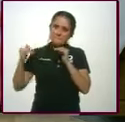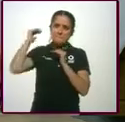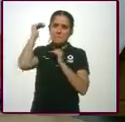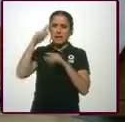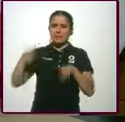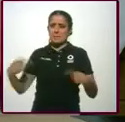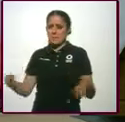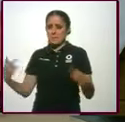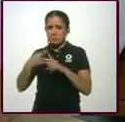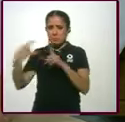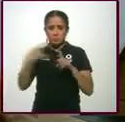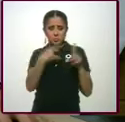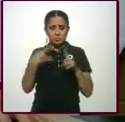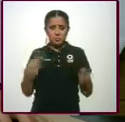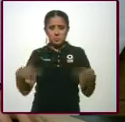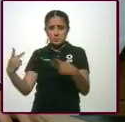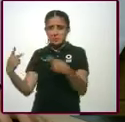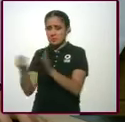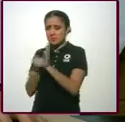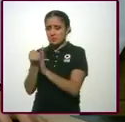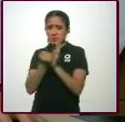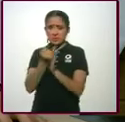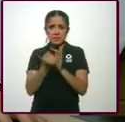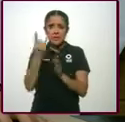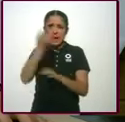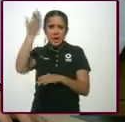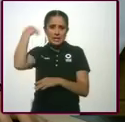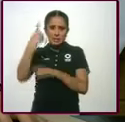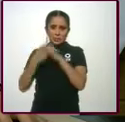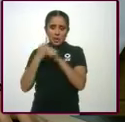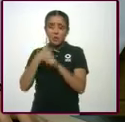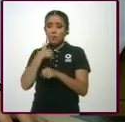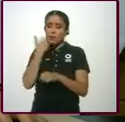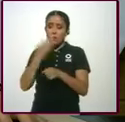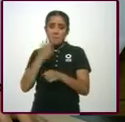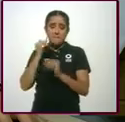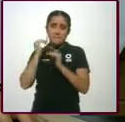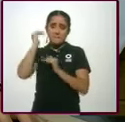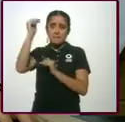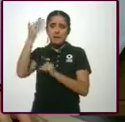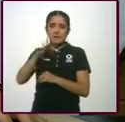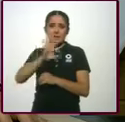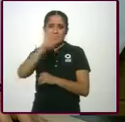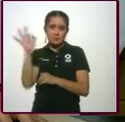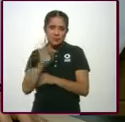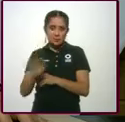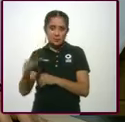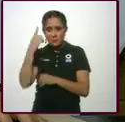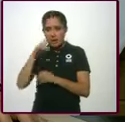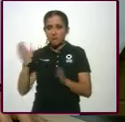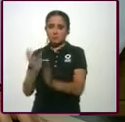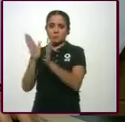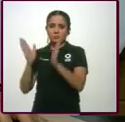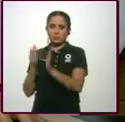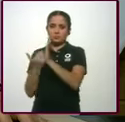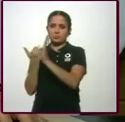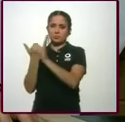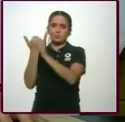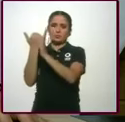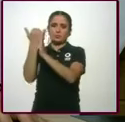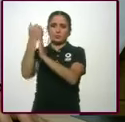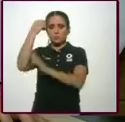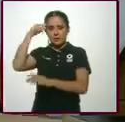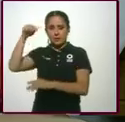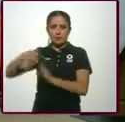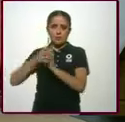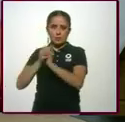aumentarlas con relación al año pasado, de un 10% para empezar el proceso, el proceso de crecimiento.